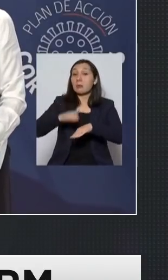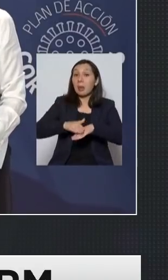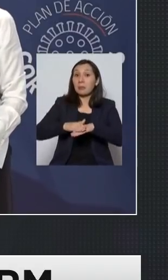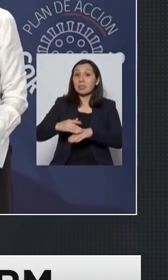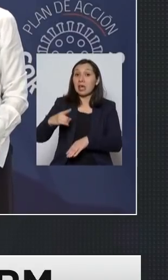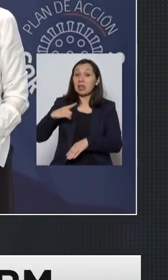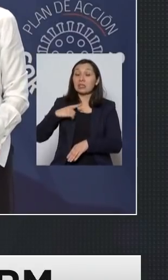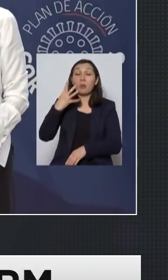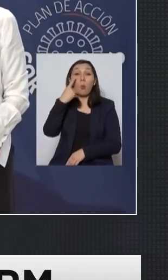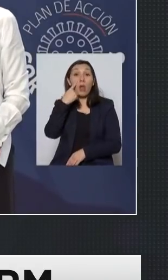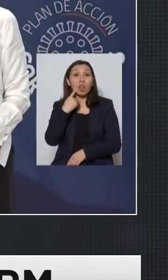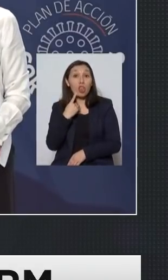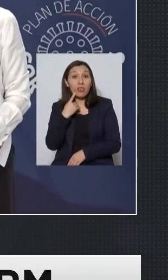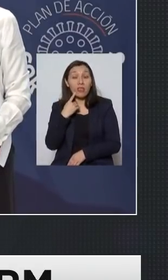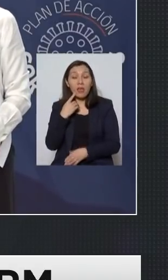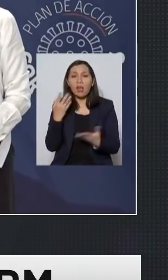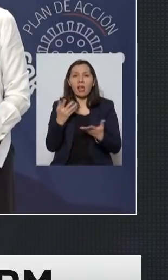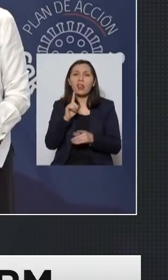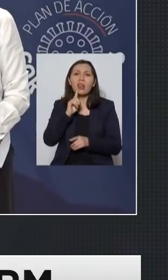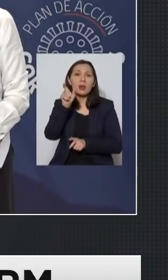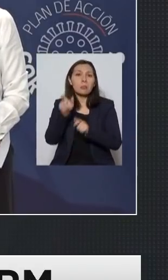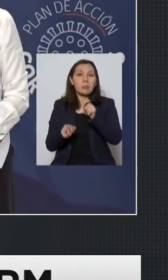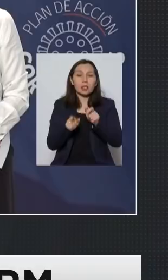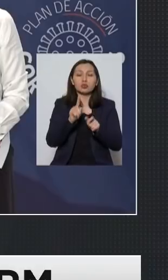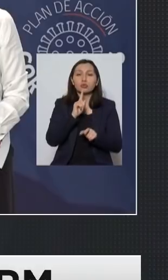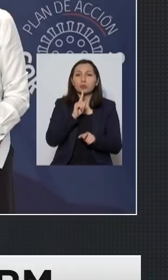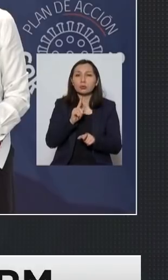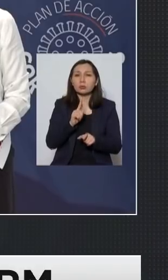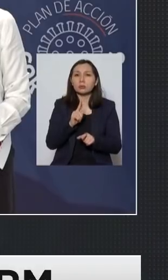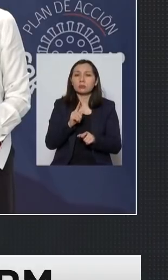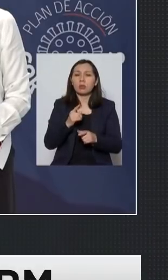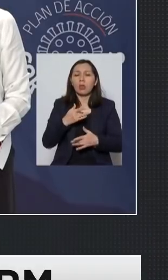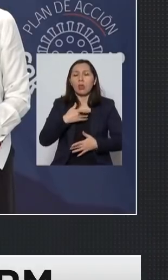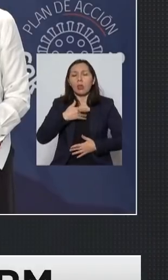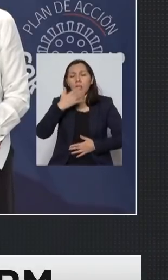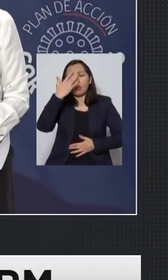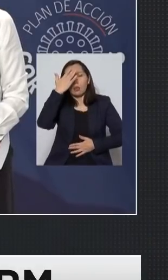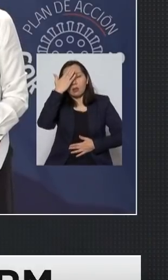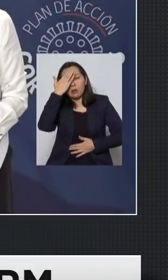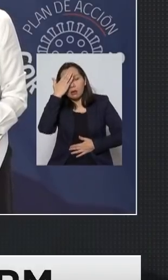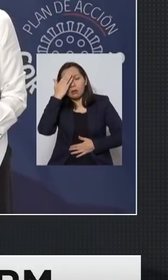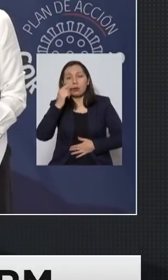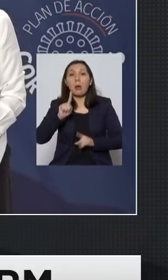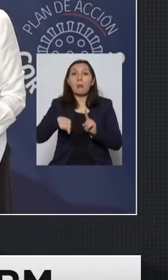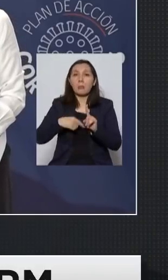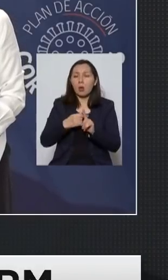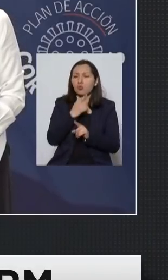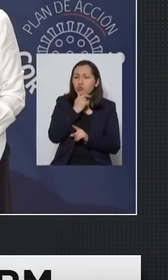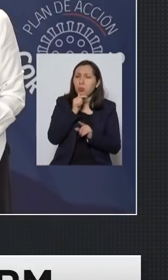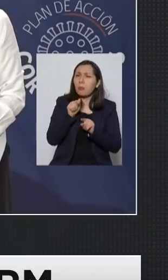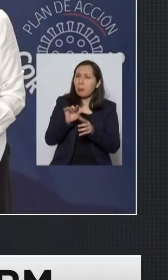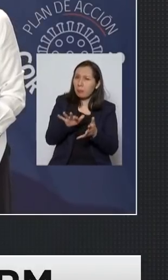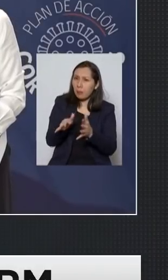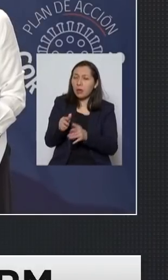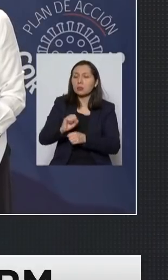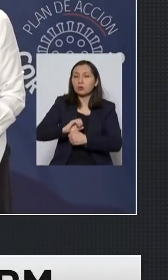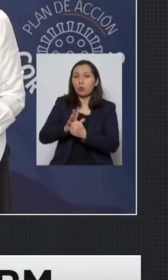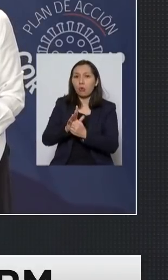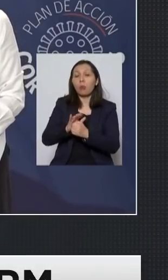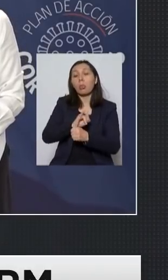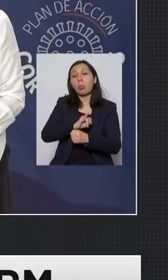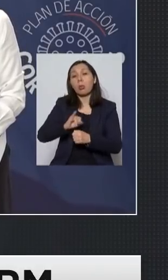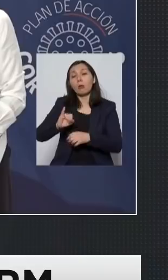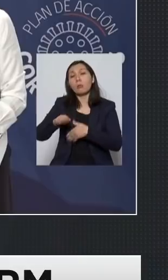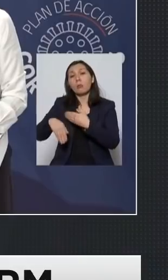licencia de cuatro días es para las personas que tienen algún síntoma se sospecha que puede ser coronavirus se hacen el examen